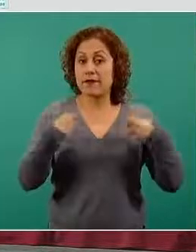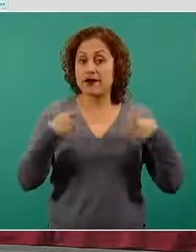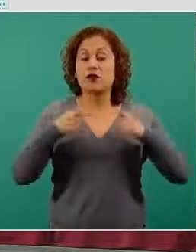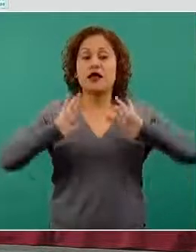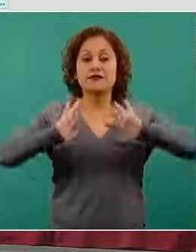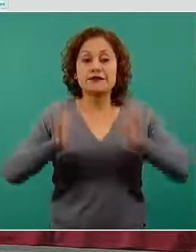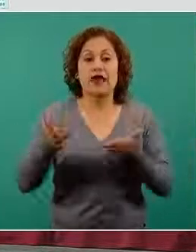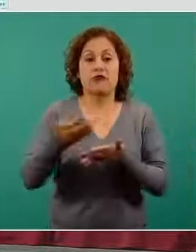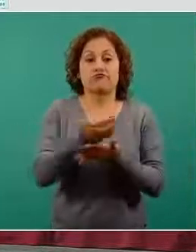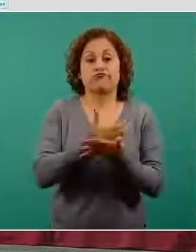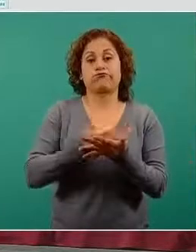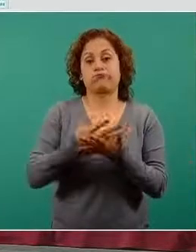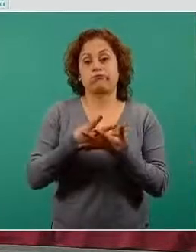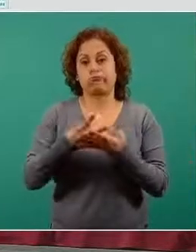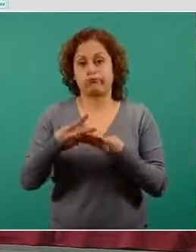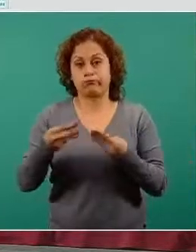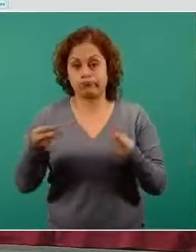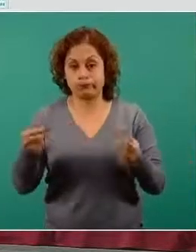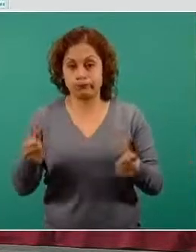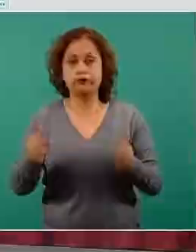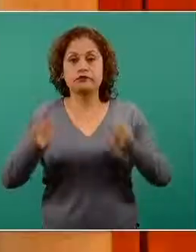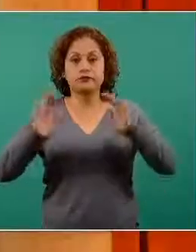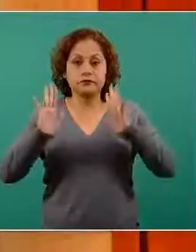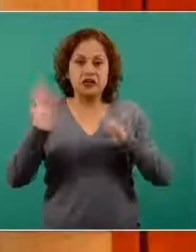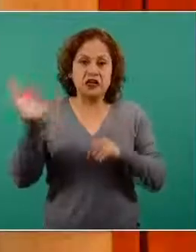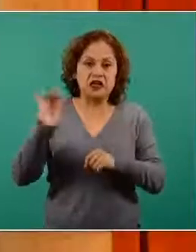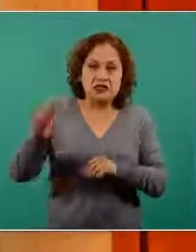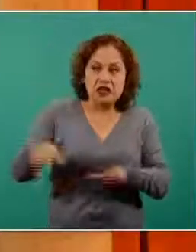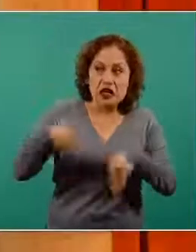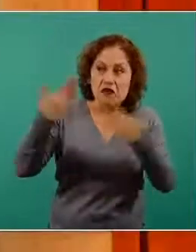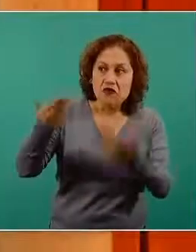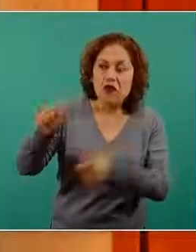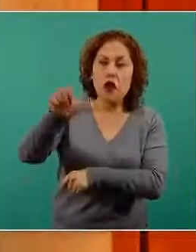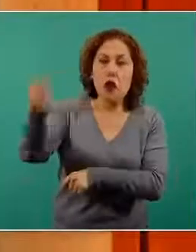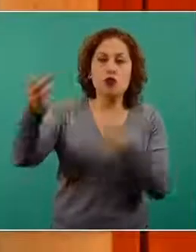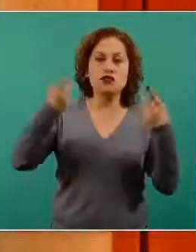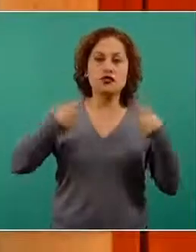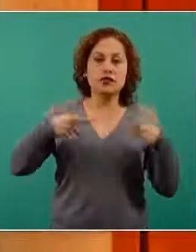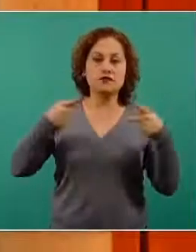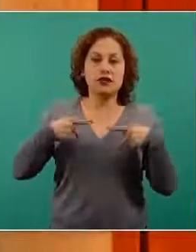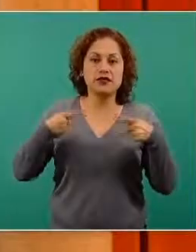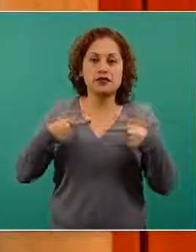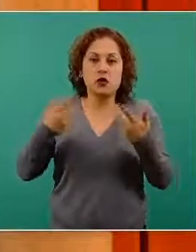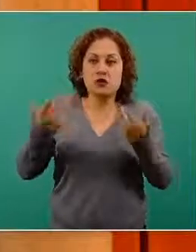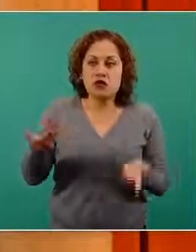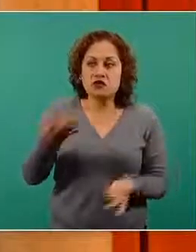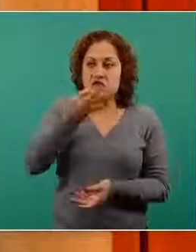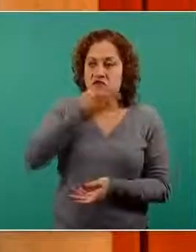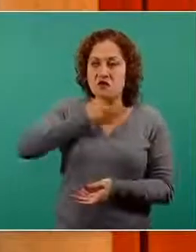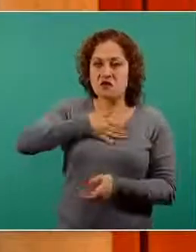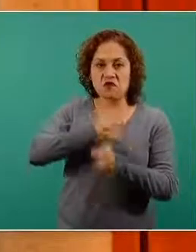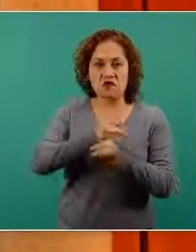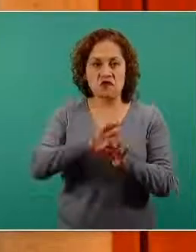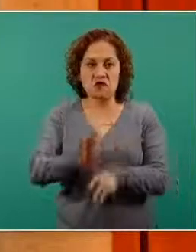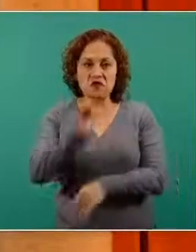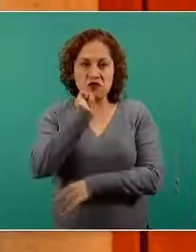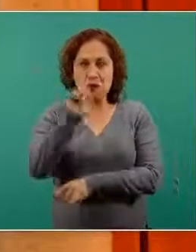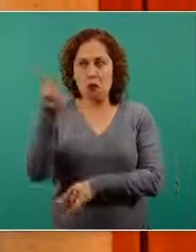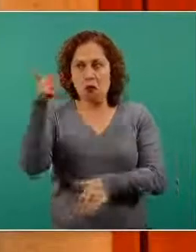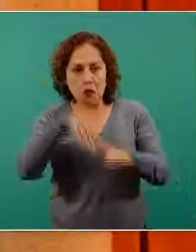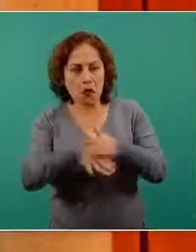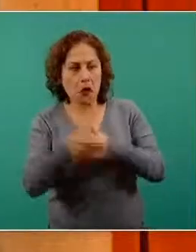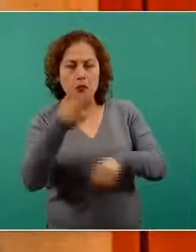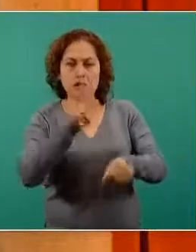son muchísimas más las personas que han tenido algún cuadro leve de COVID-19